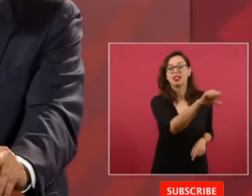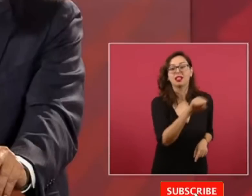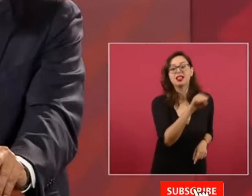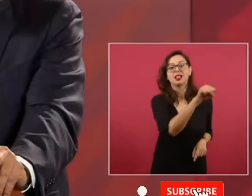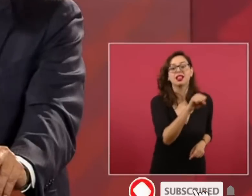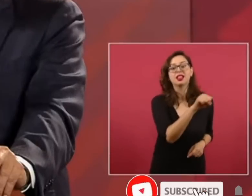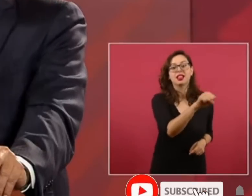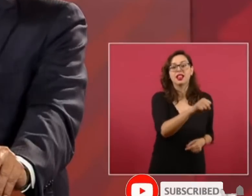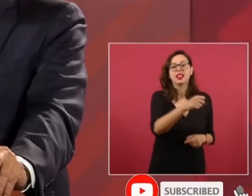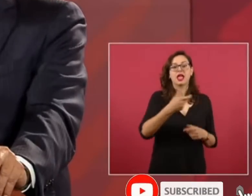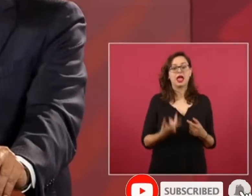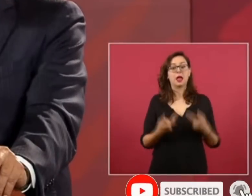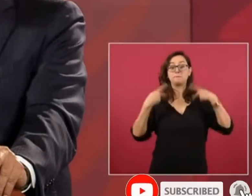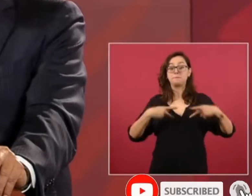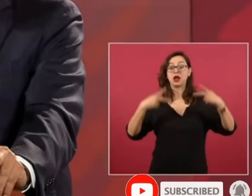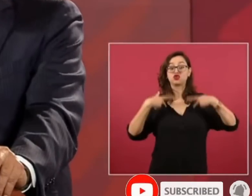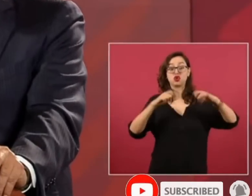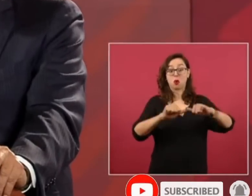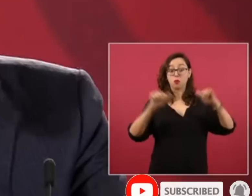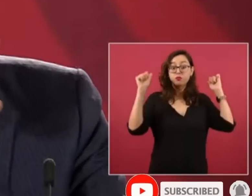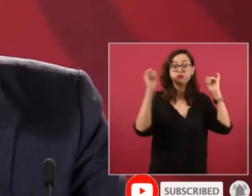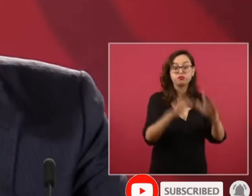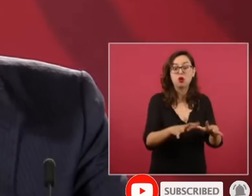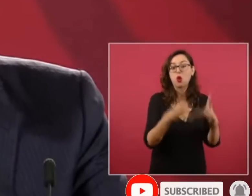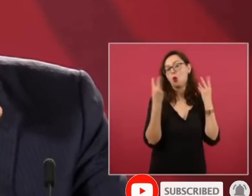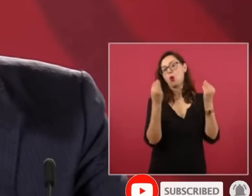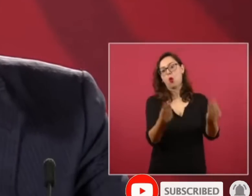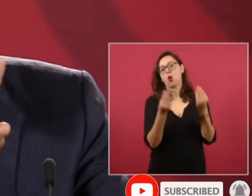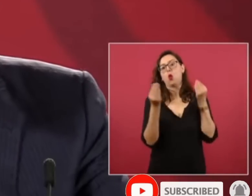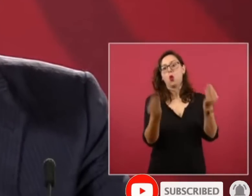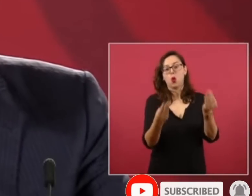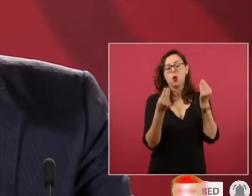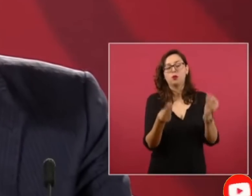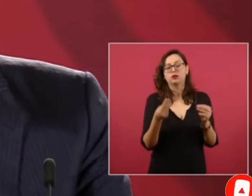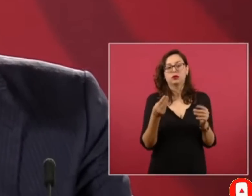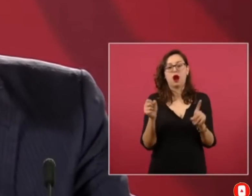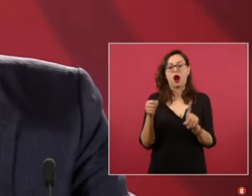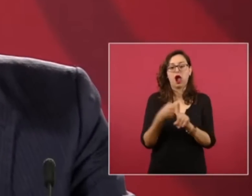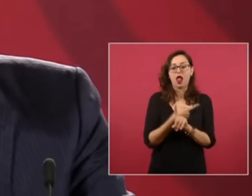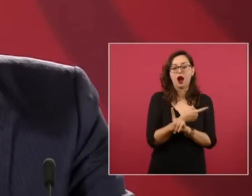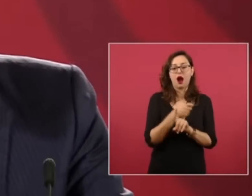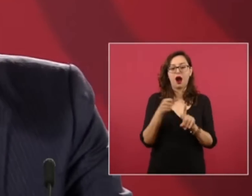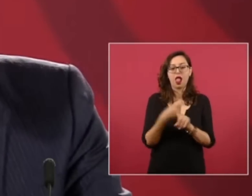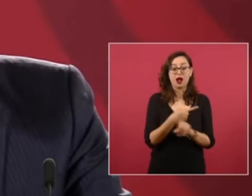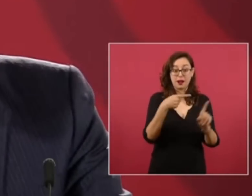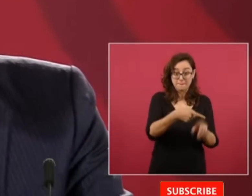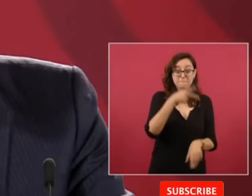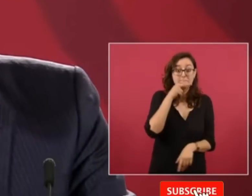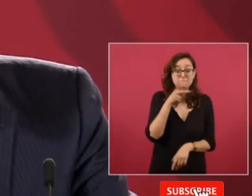pero sus intervenciones no se difundieron.